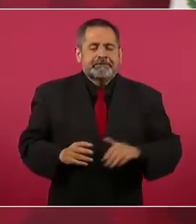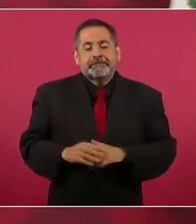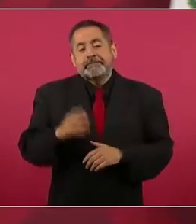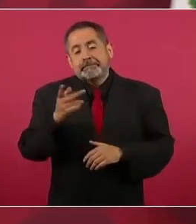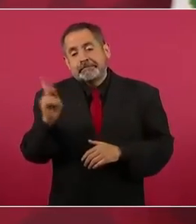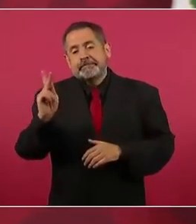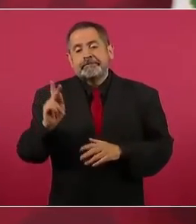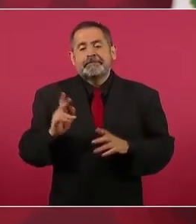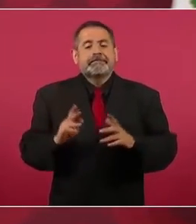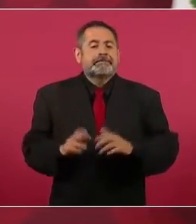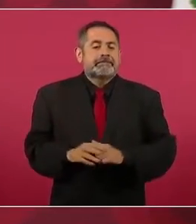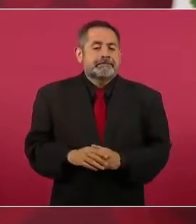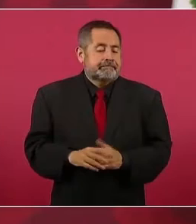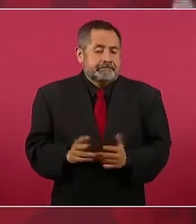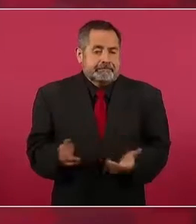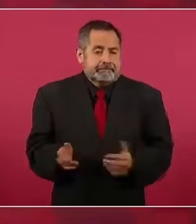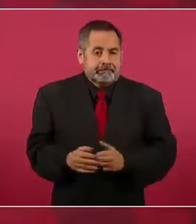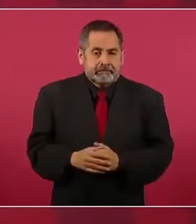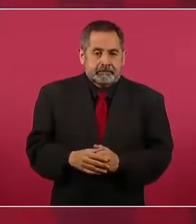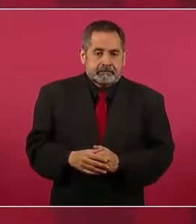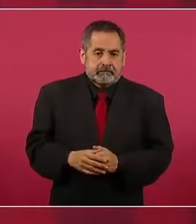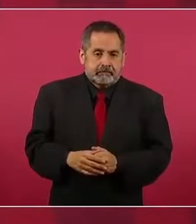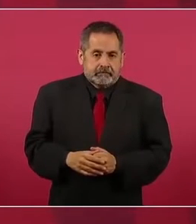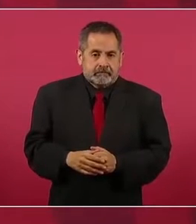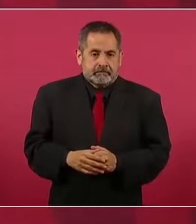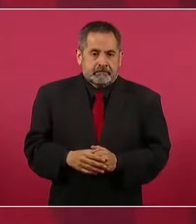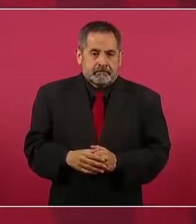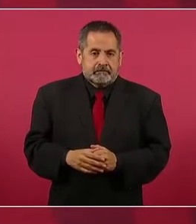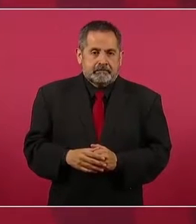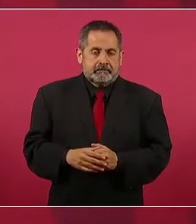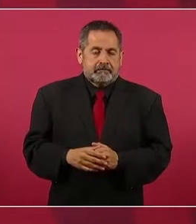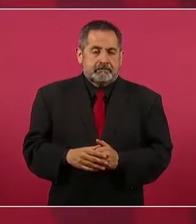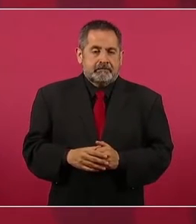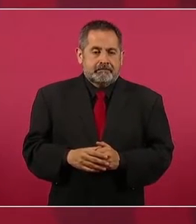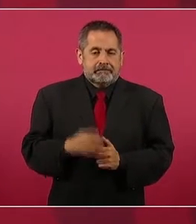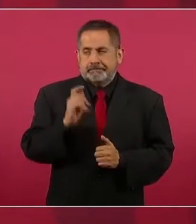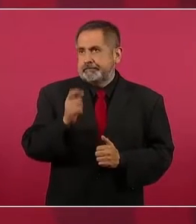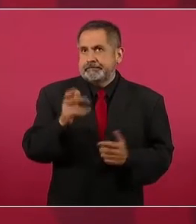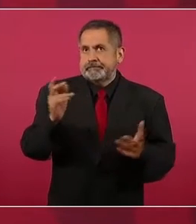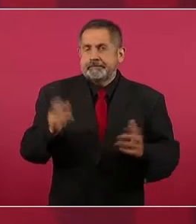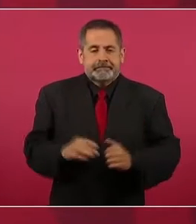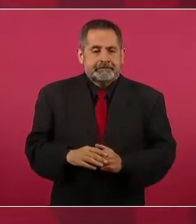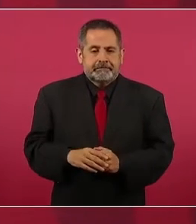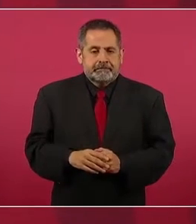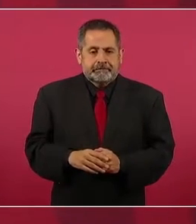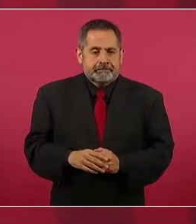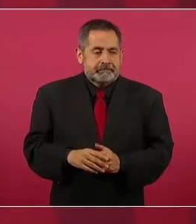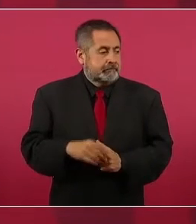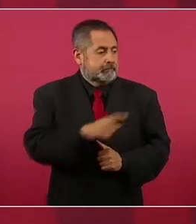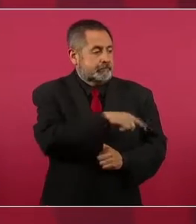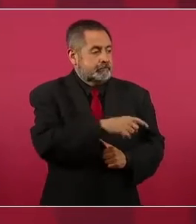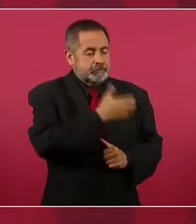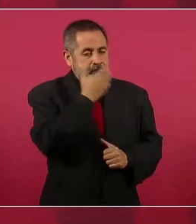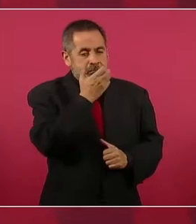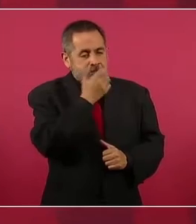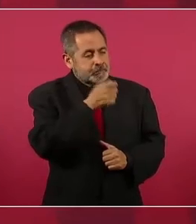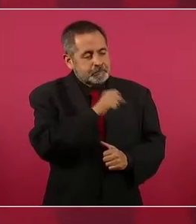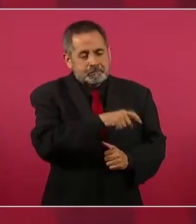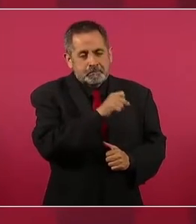los conservadores